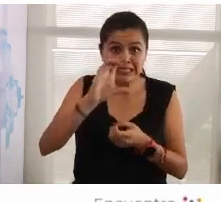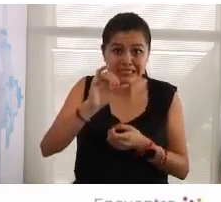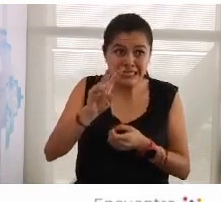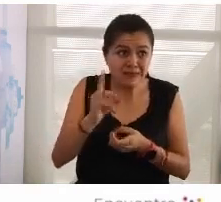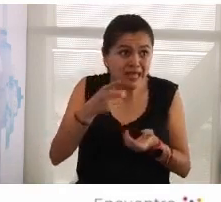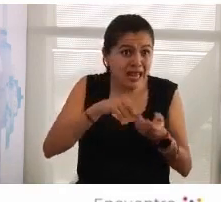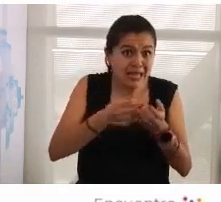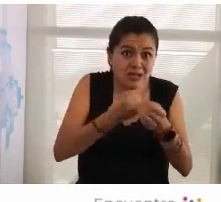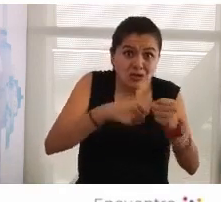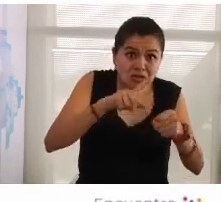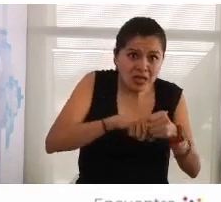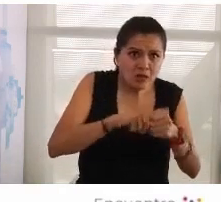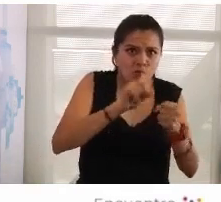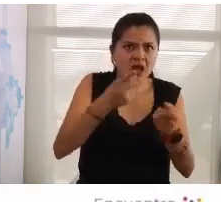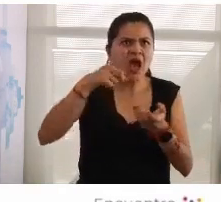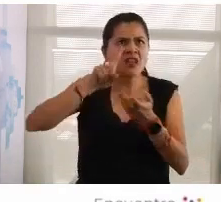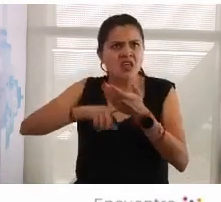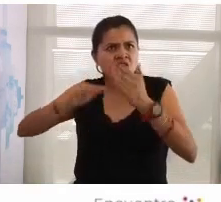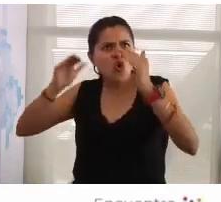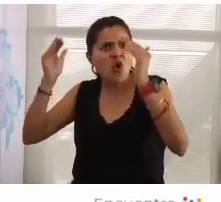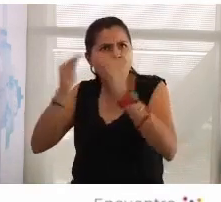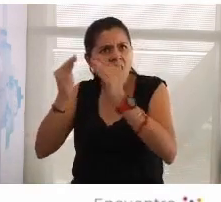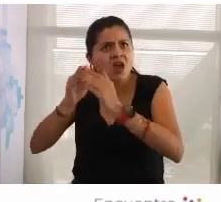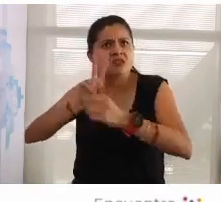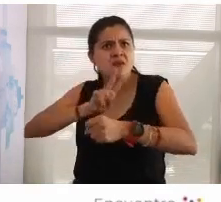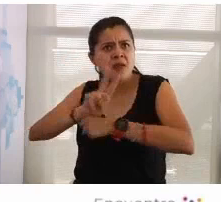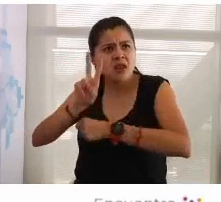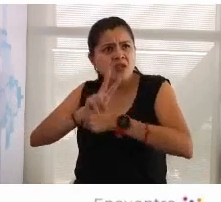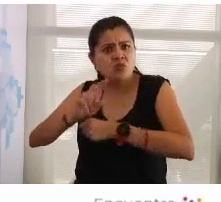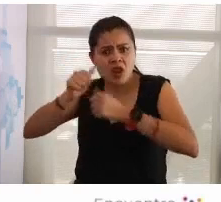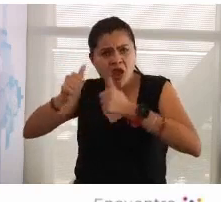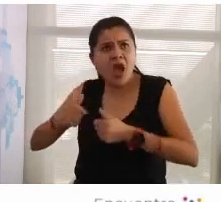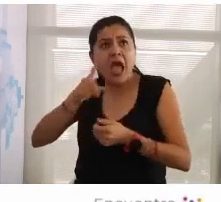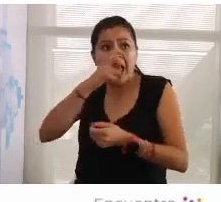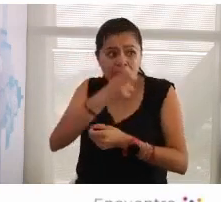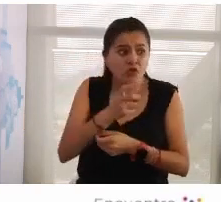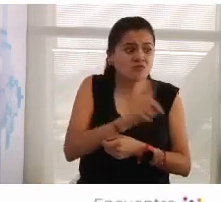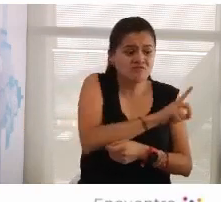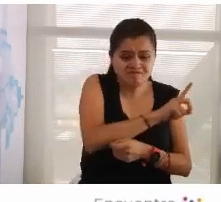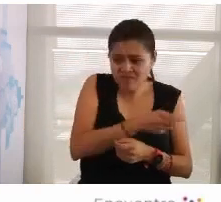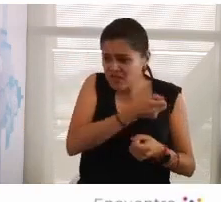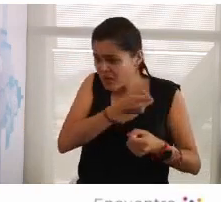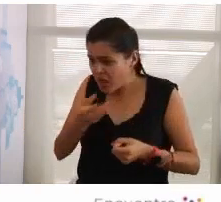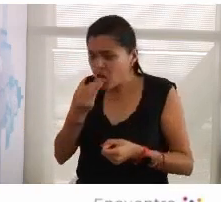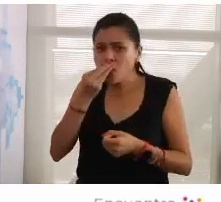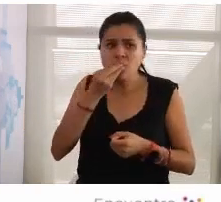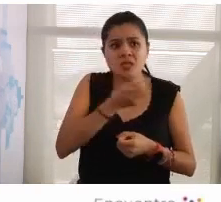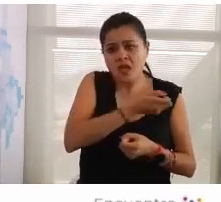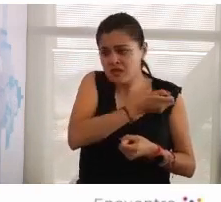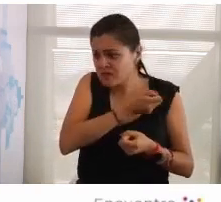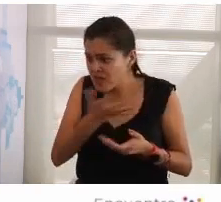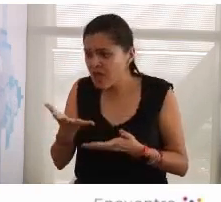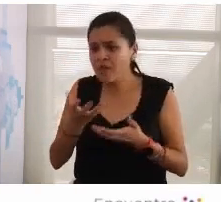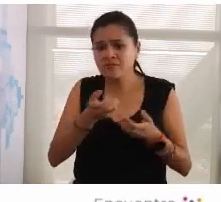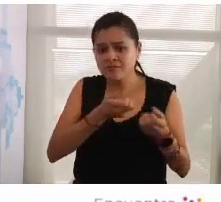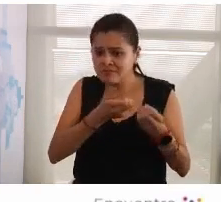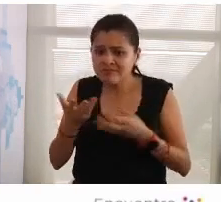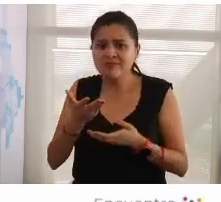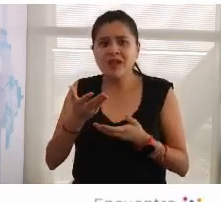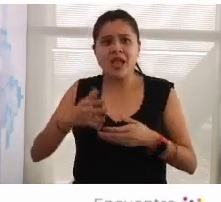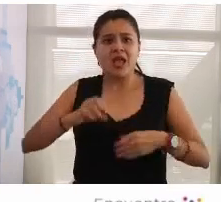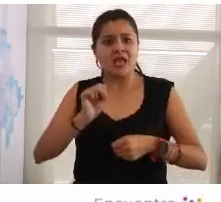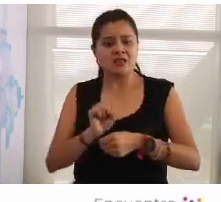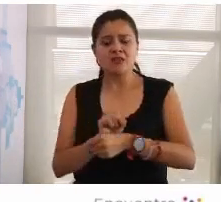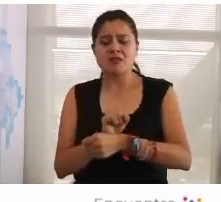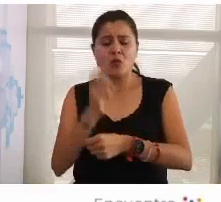metida en la casa de cada uno de los venezolanos es la que le está llevando la comida le está llevando el agua le está pasando el aliento solamente